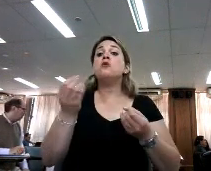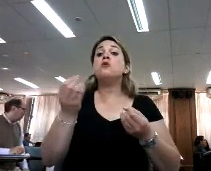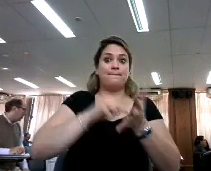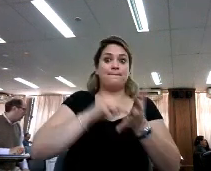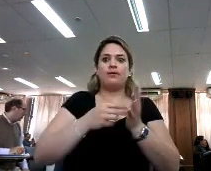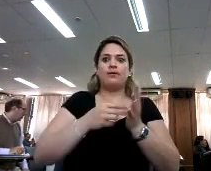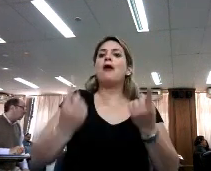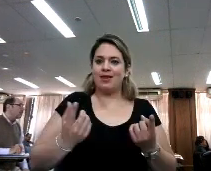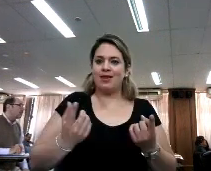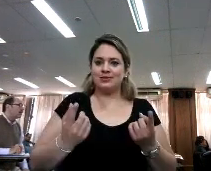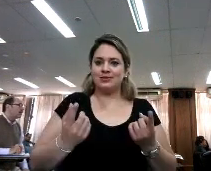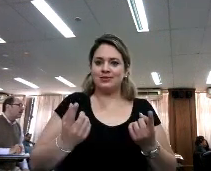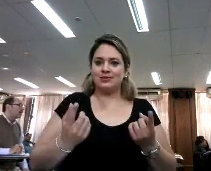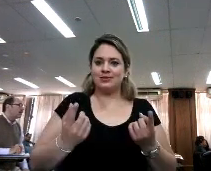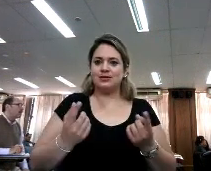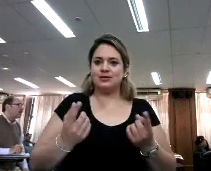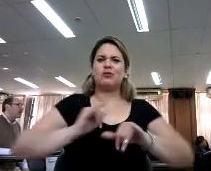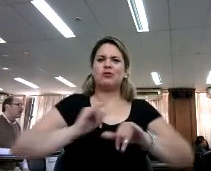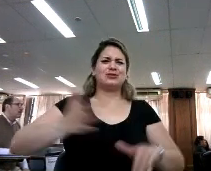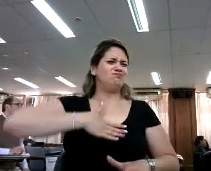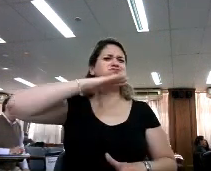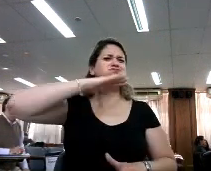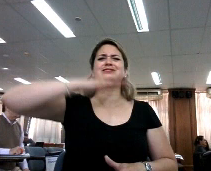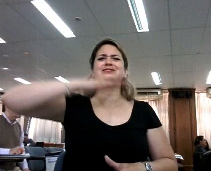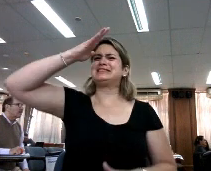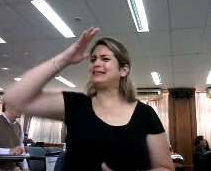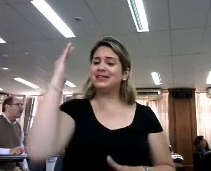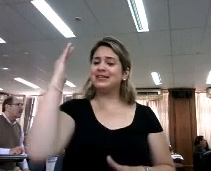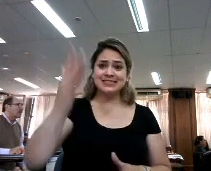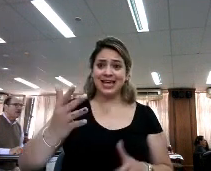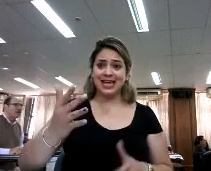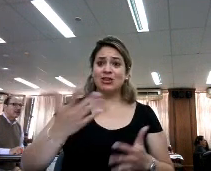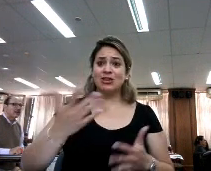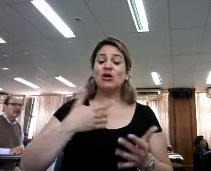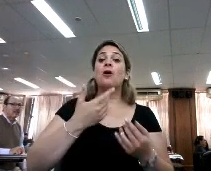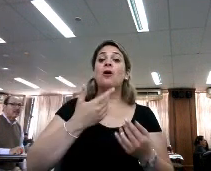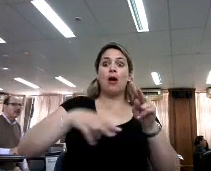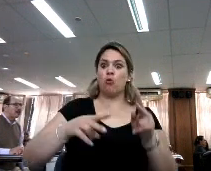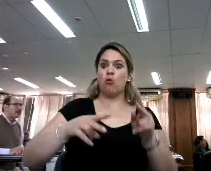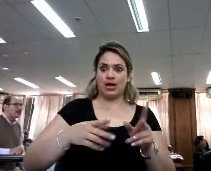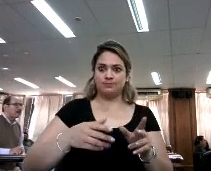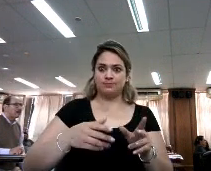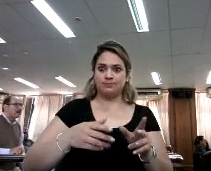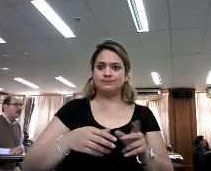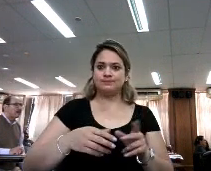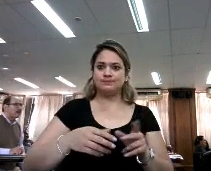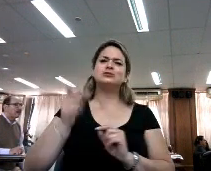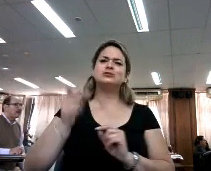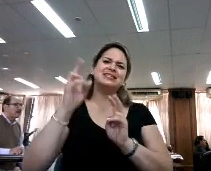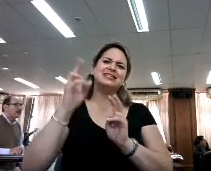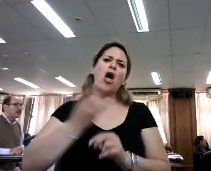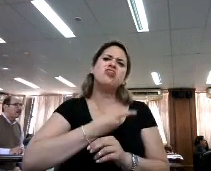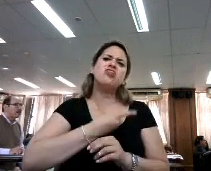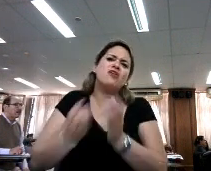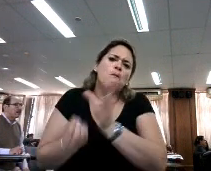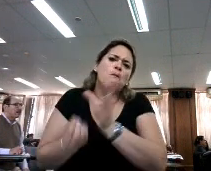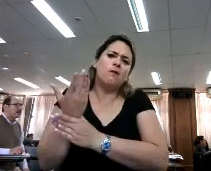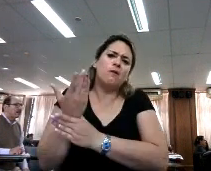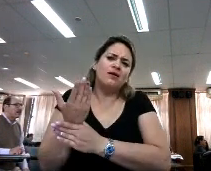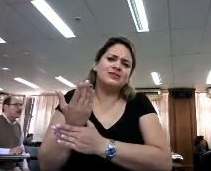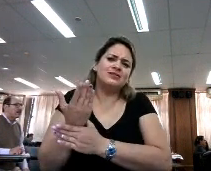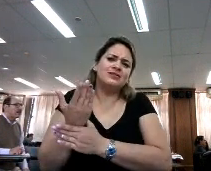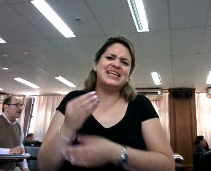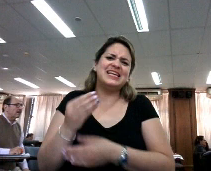¿cuál es? La saturación de información, la saturación de fuentes. Entonces, no solamente tenemos que analizar la calidad de la información que tenemos,